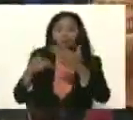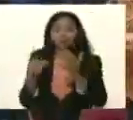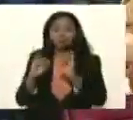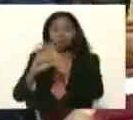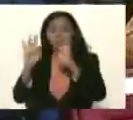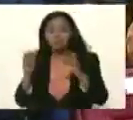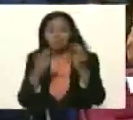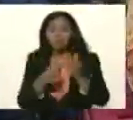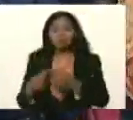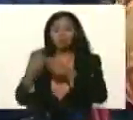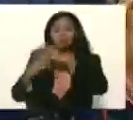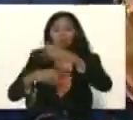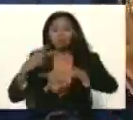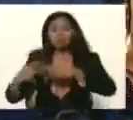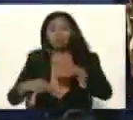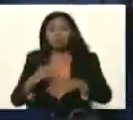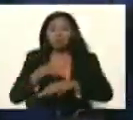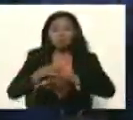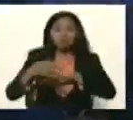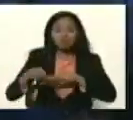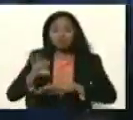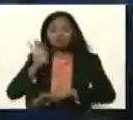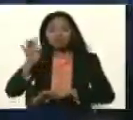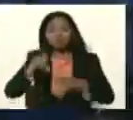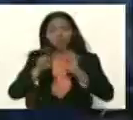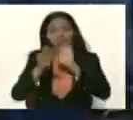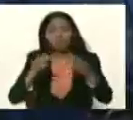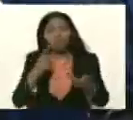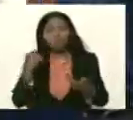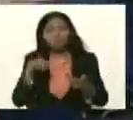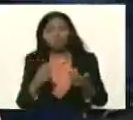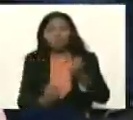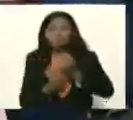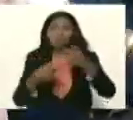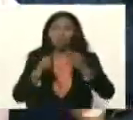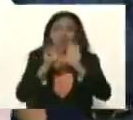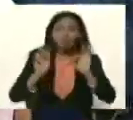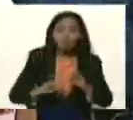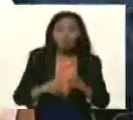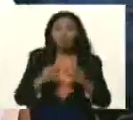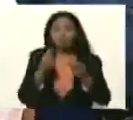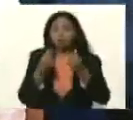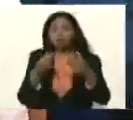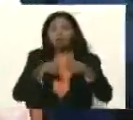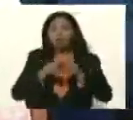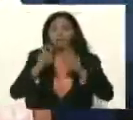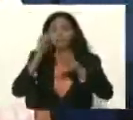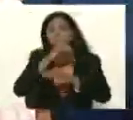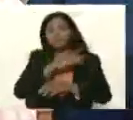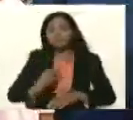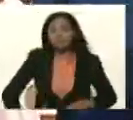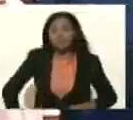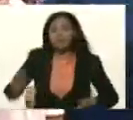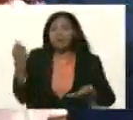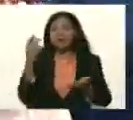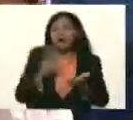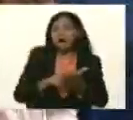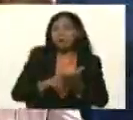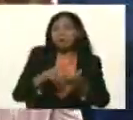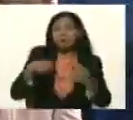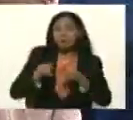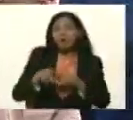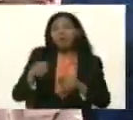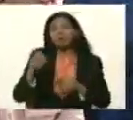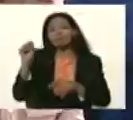como de economía productiva de los municipios del país que contará con el apoyo también de recursos el presidente también ha aprobado recursos en